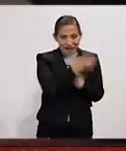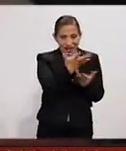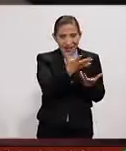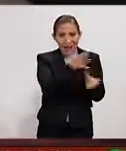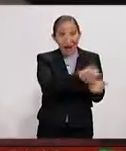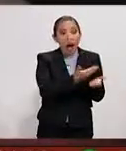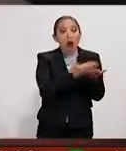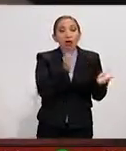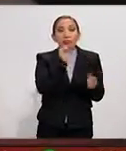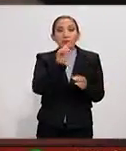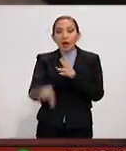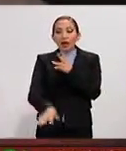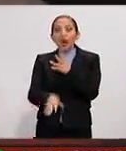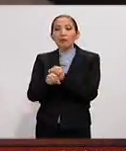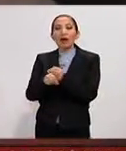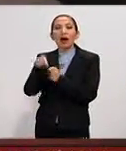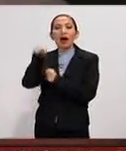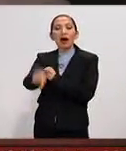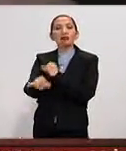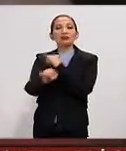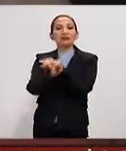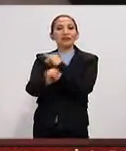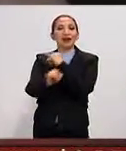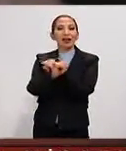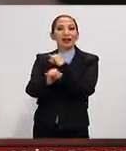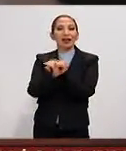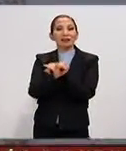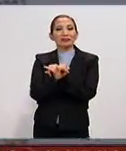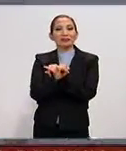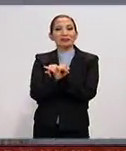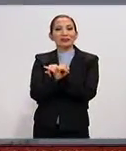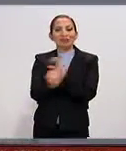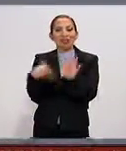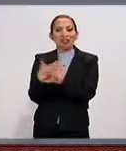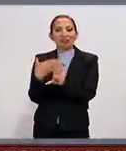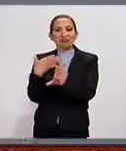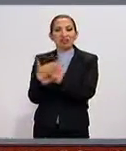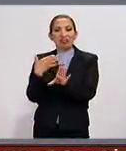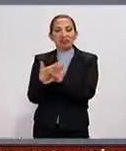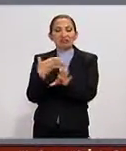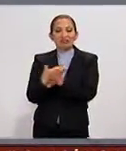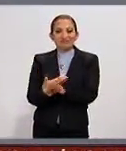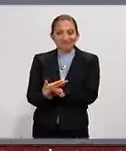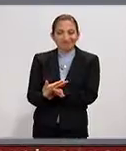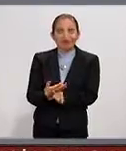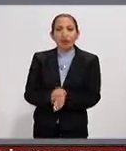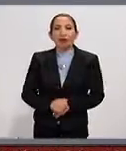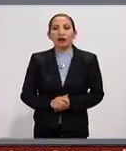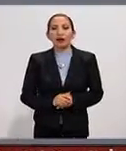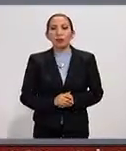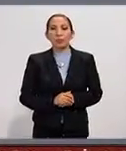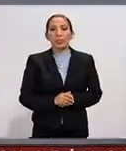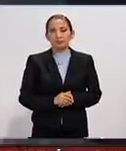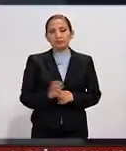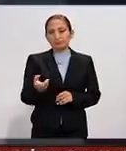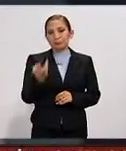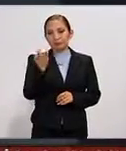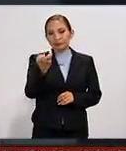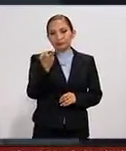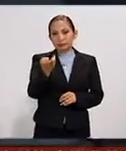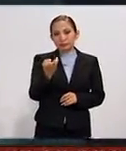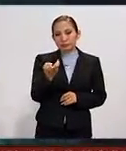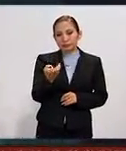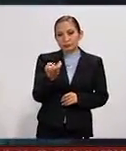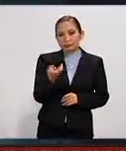mundo físico, ahora también se ha transformado o se ha pasado a un mundo digital, por lo tanto se ha